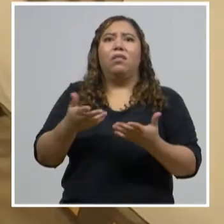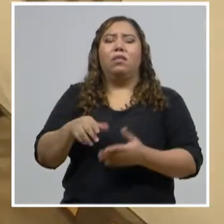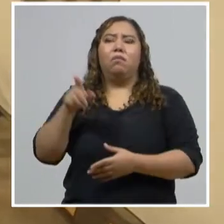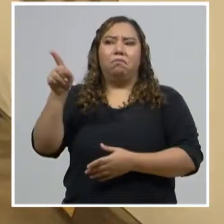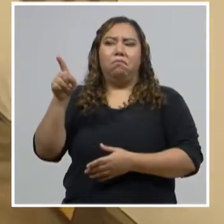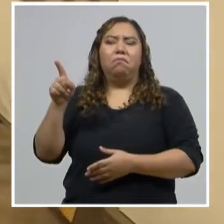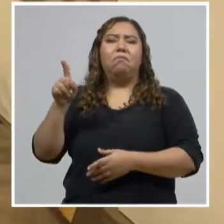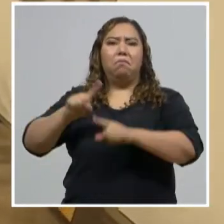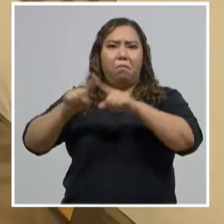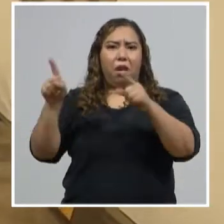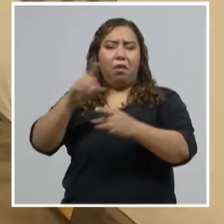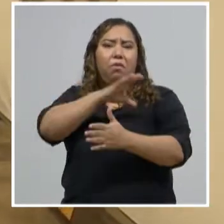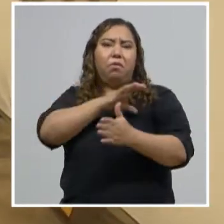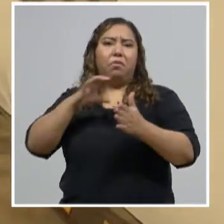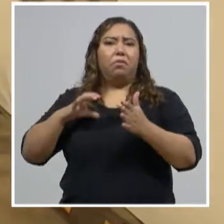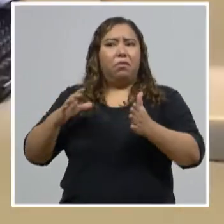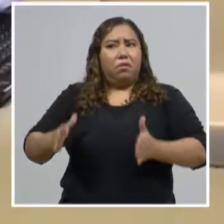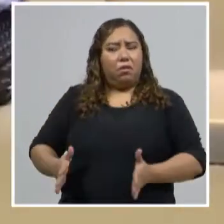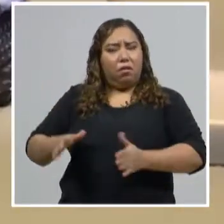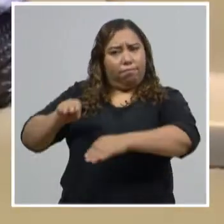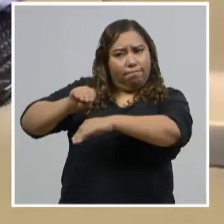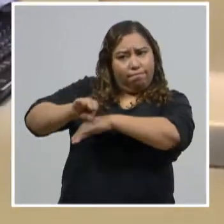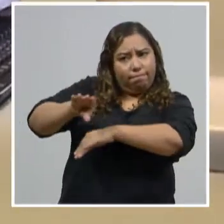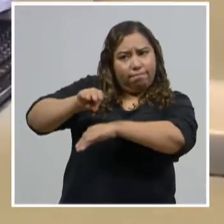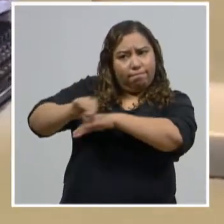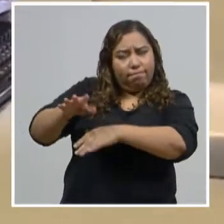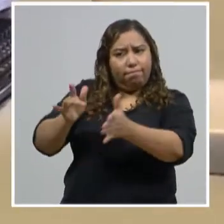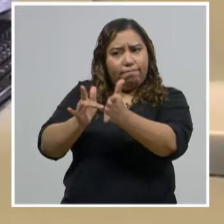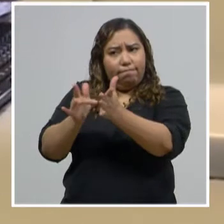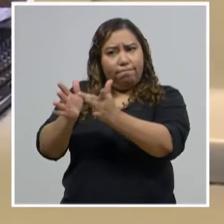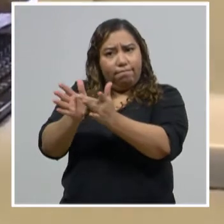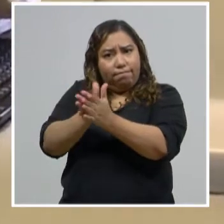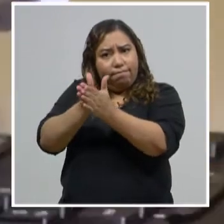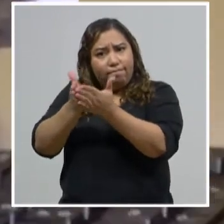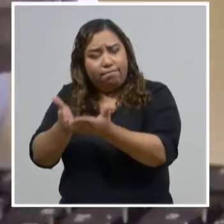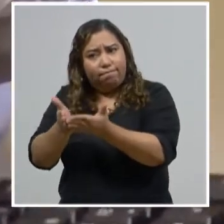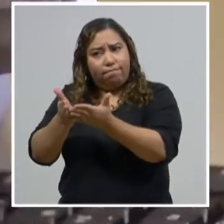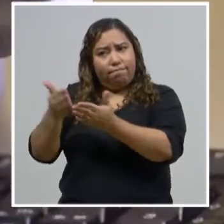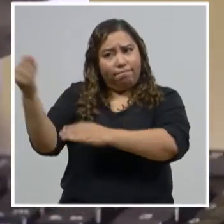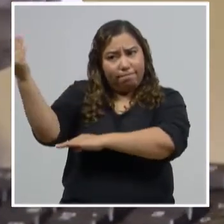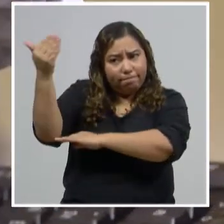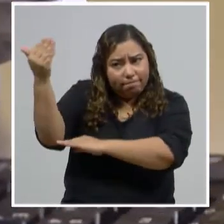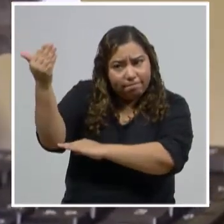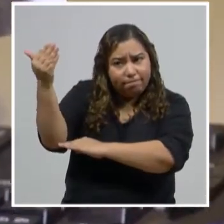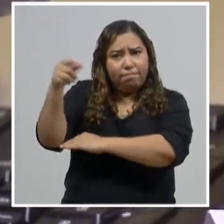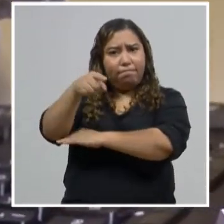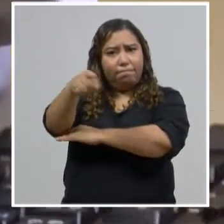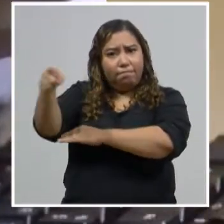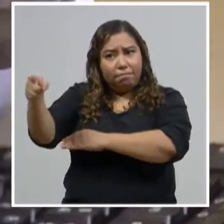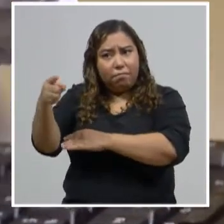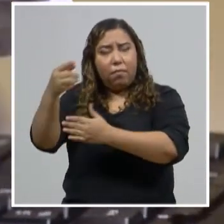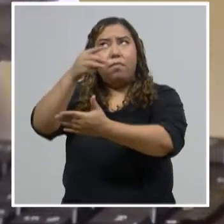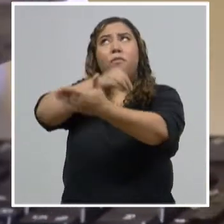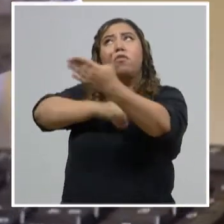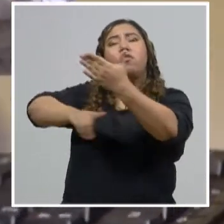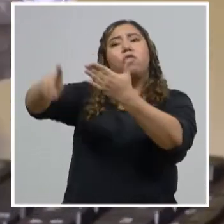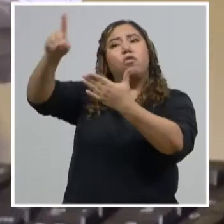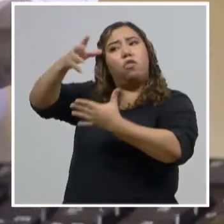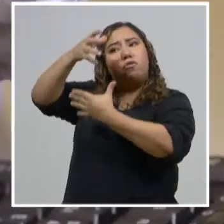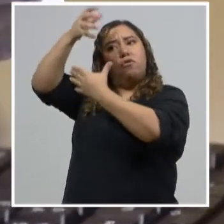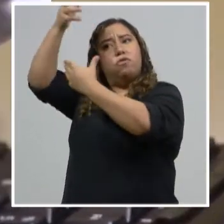gente puede encontrar en Dios tranquilidad y puede encontrar esperanza. Así es que hoy estamos